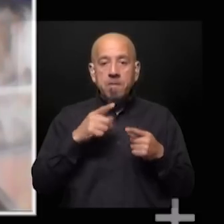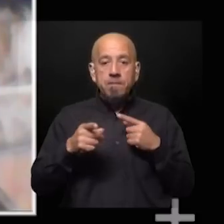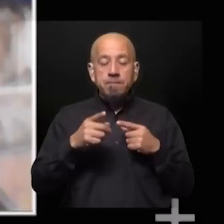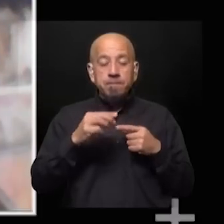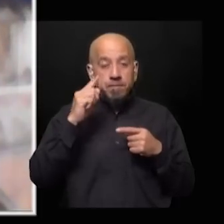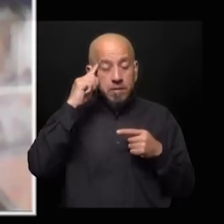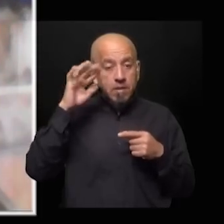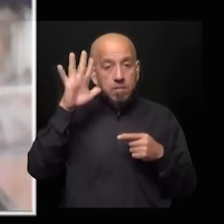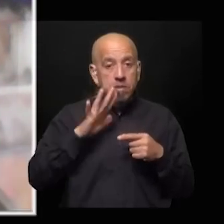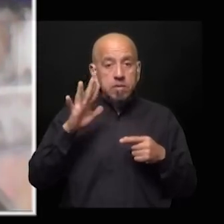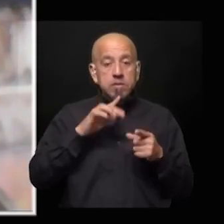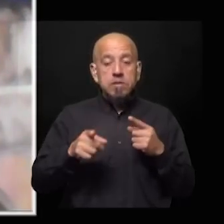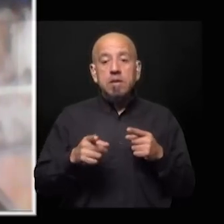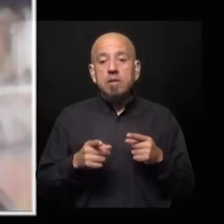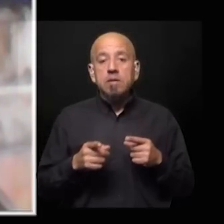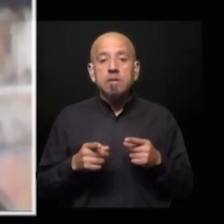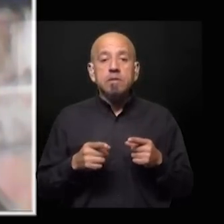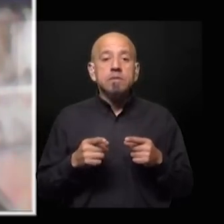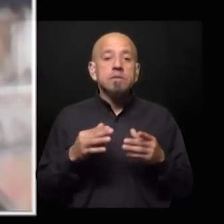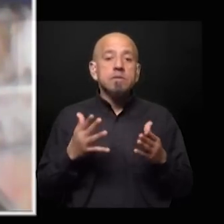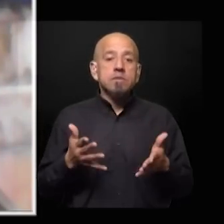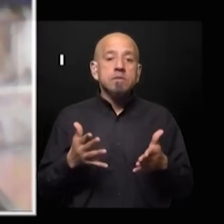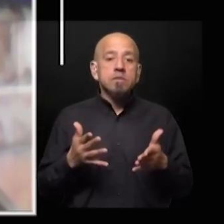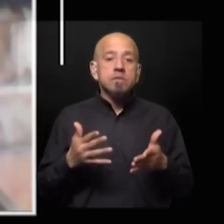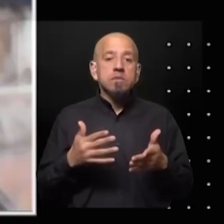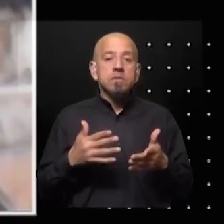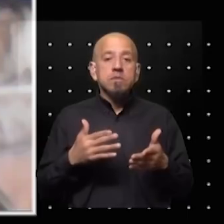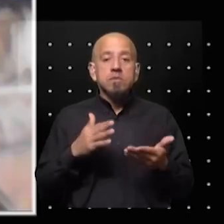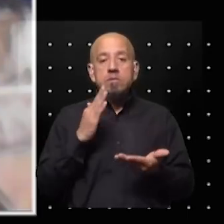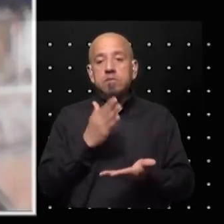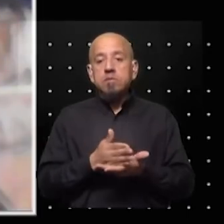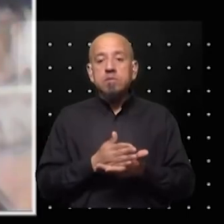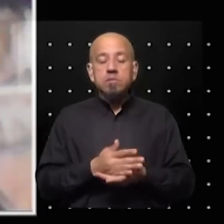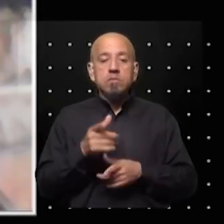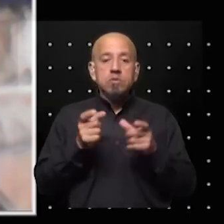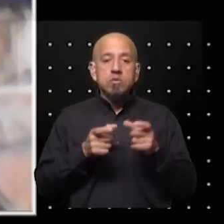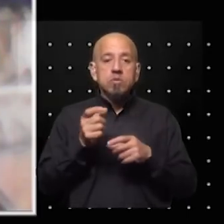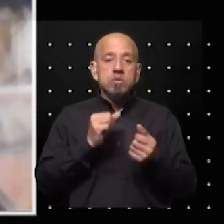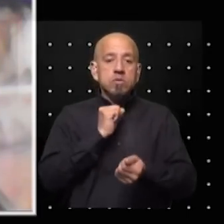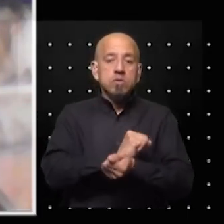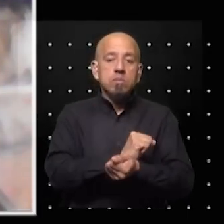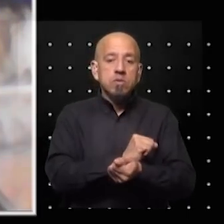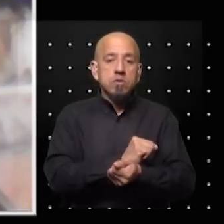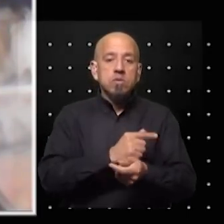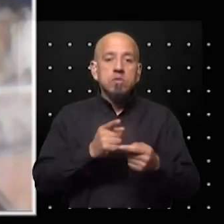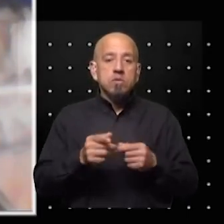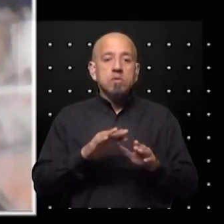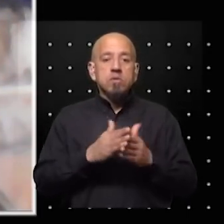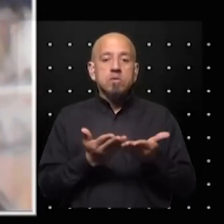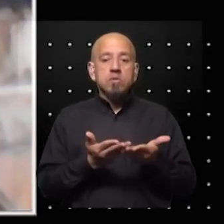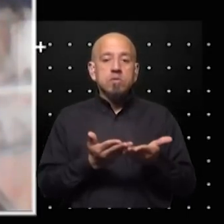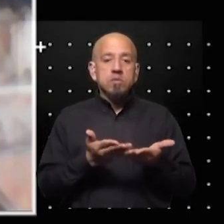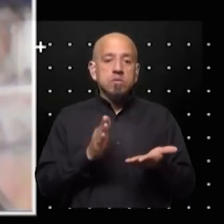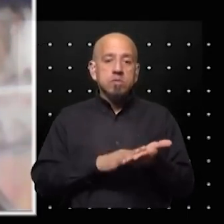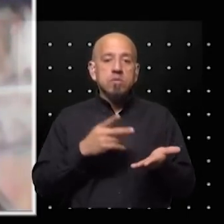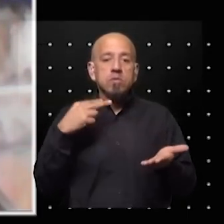imagínense primero si hubiera regido el Estado de Derecho no hubiera ido gente presa por mera aparición en unas hojas que ahora sabemos